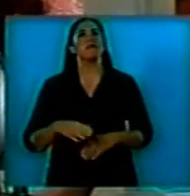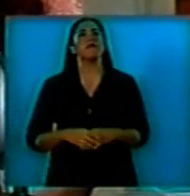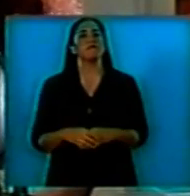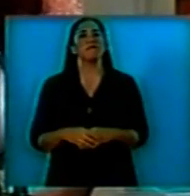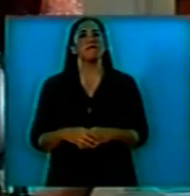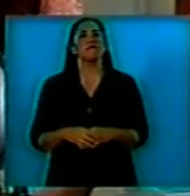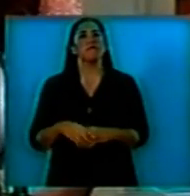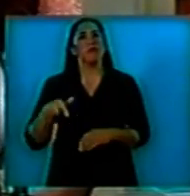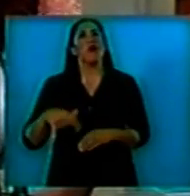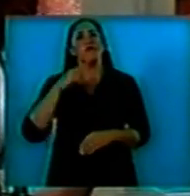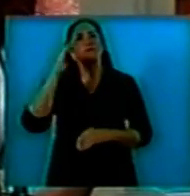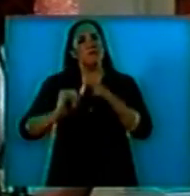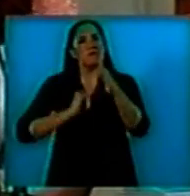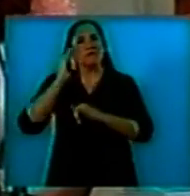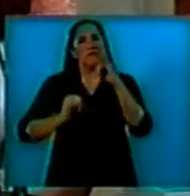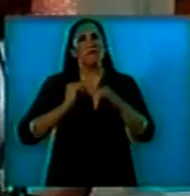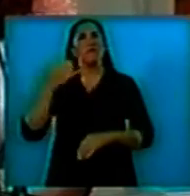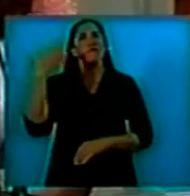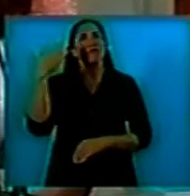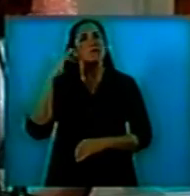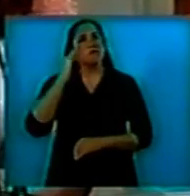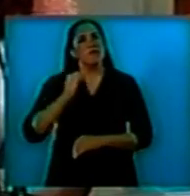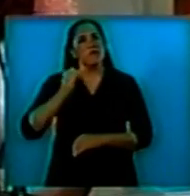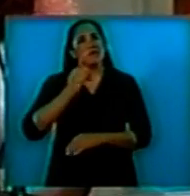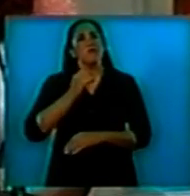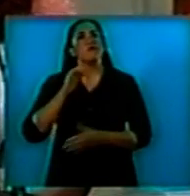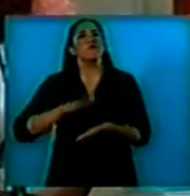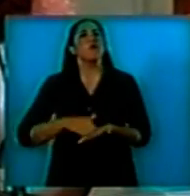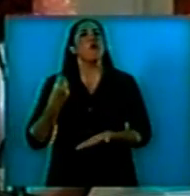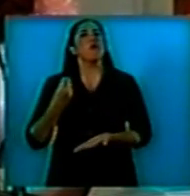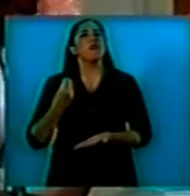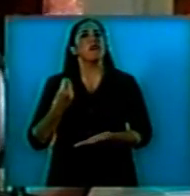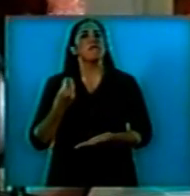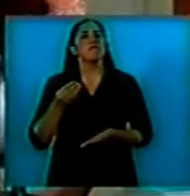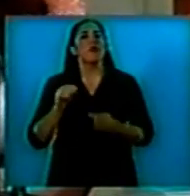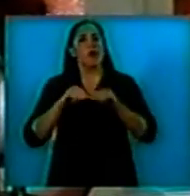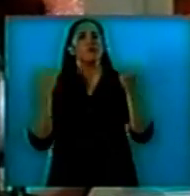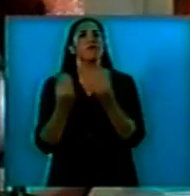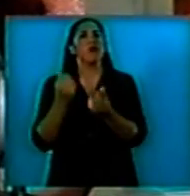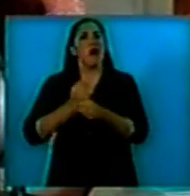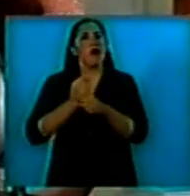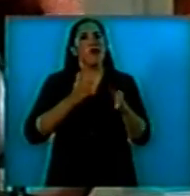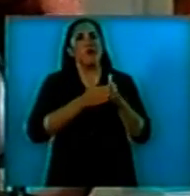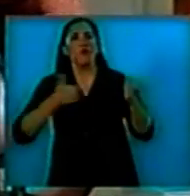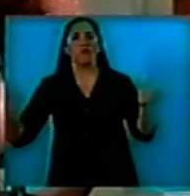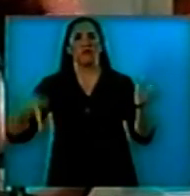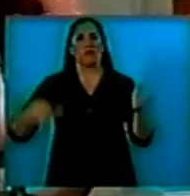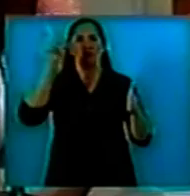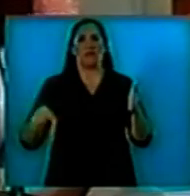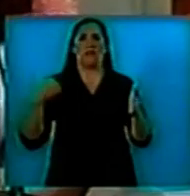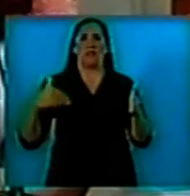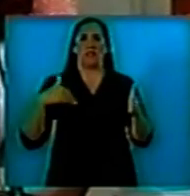cuenta del Estado de la Nación, no con palabras propias y tampoco